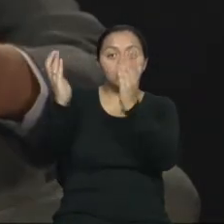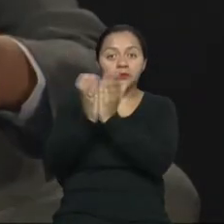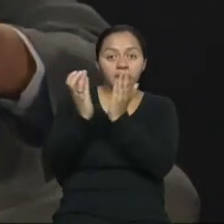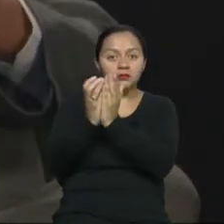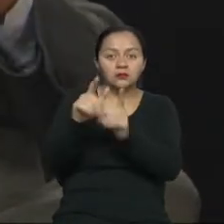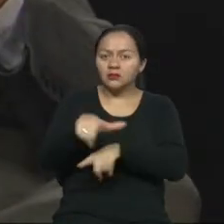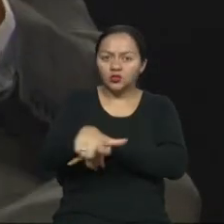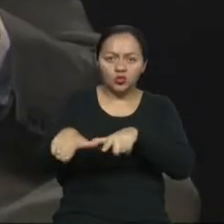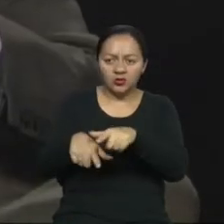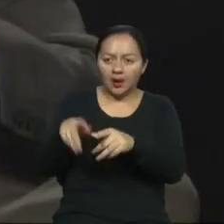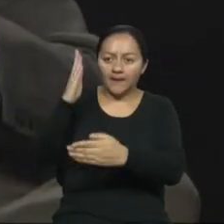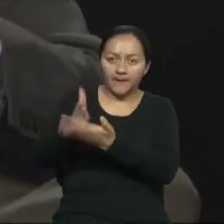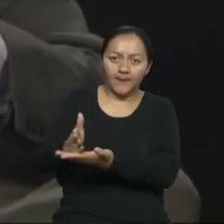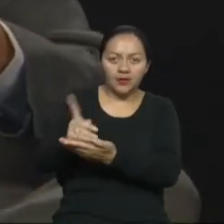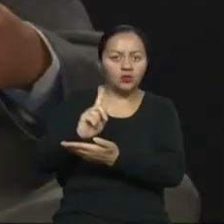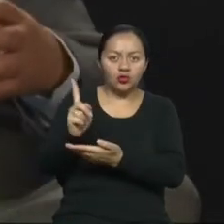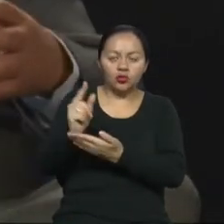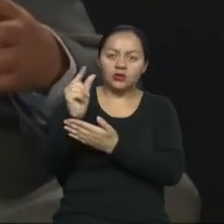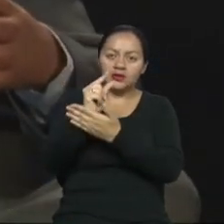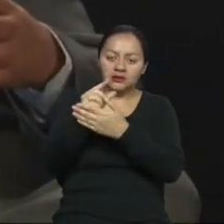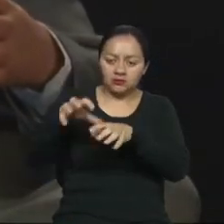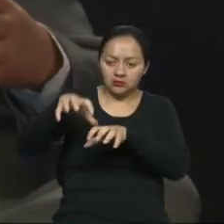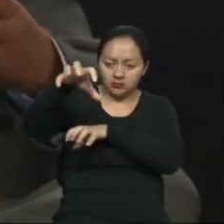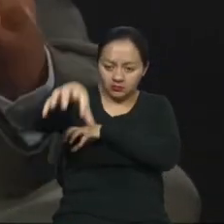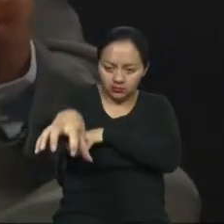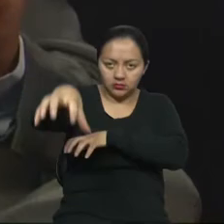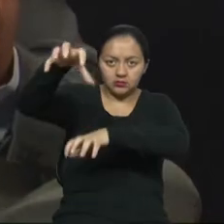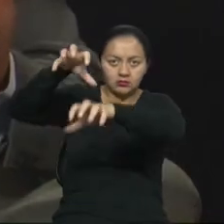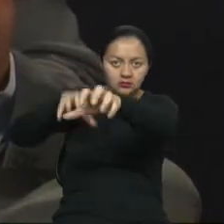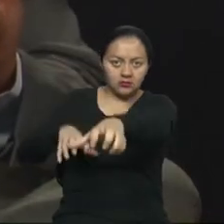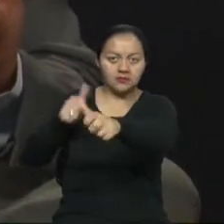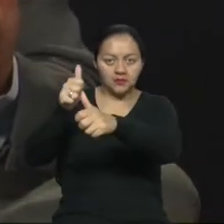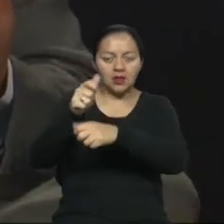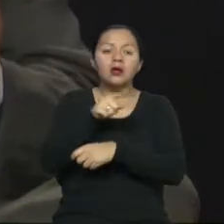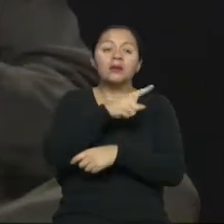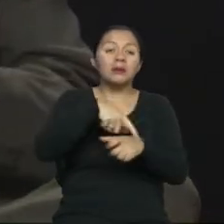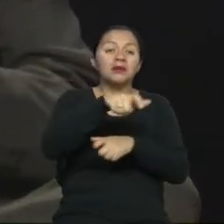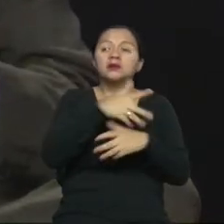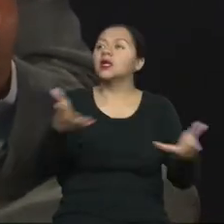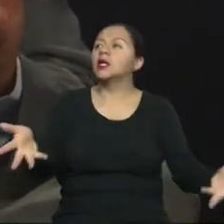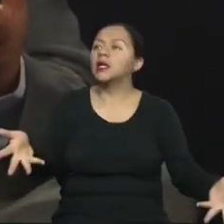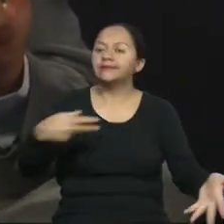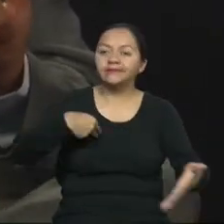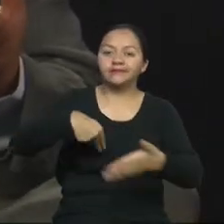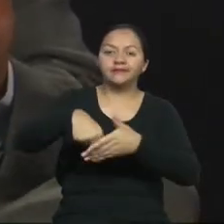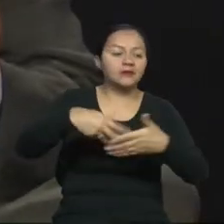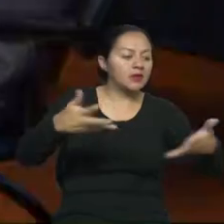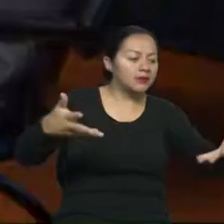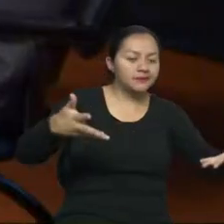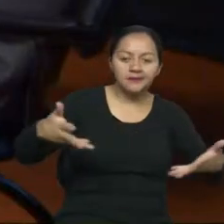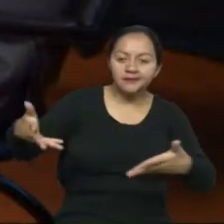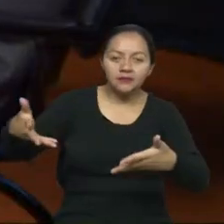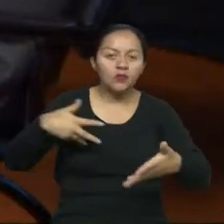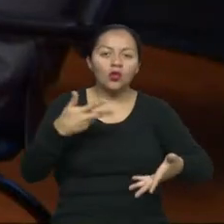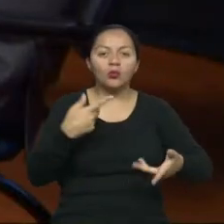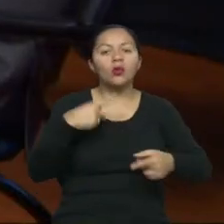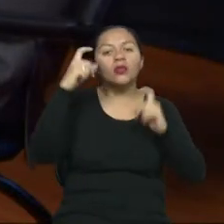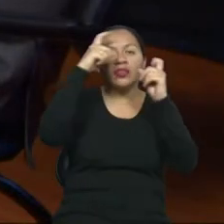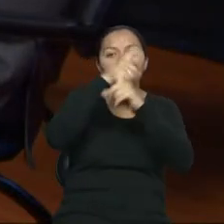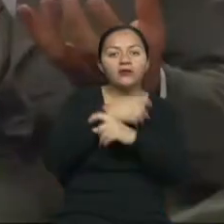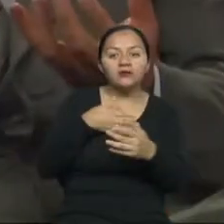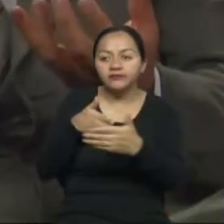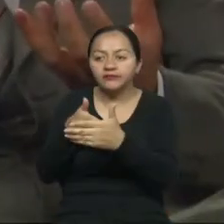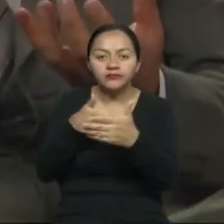Ubicación, diseño y principalmente evitar que estos impidan o dificulten